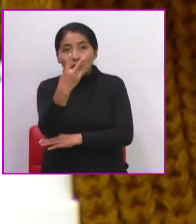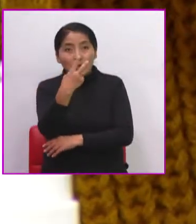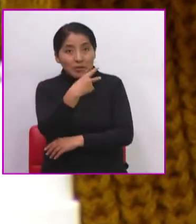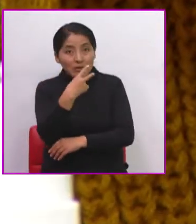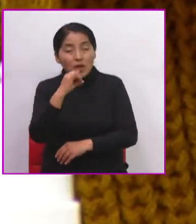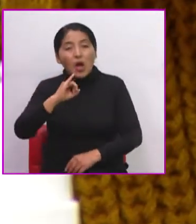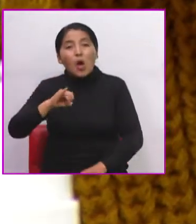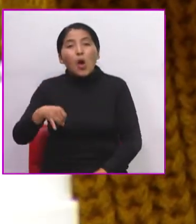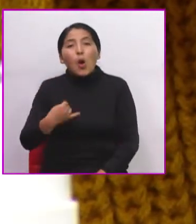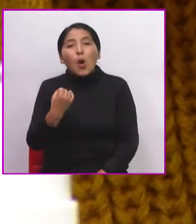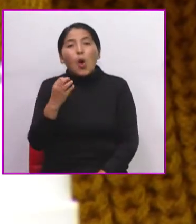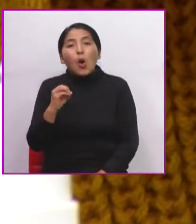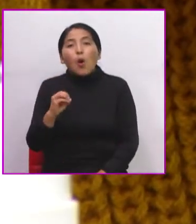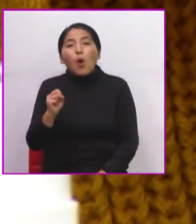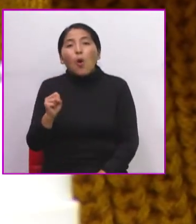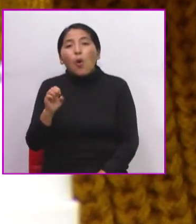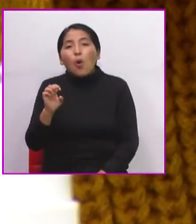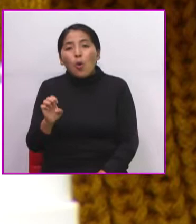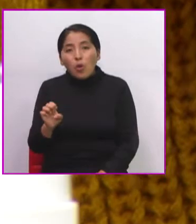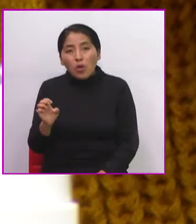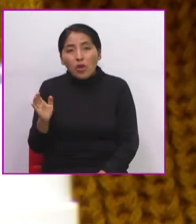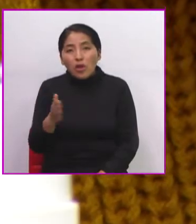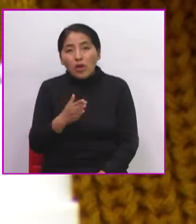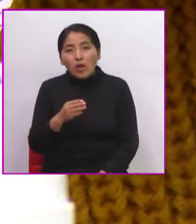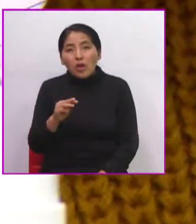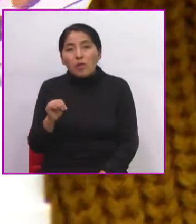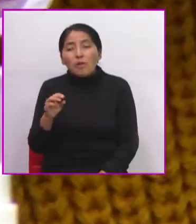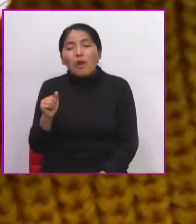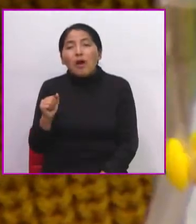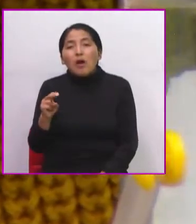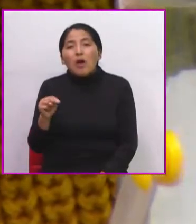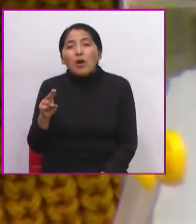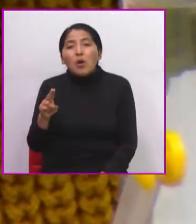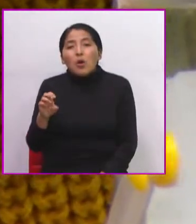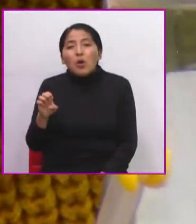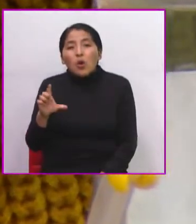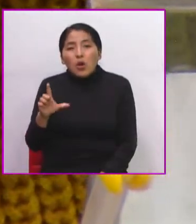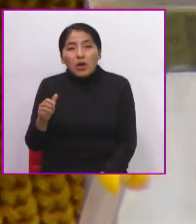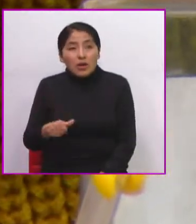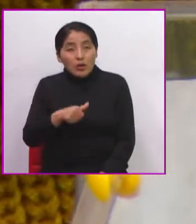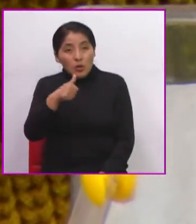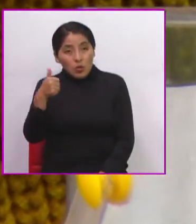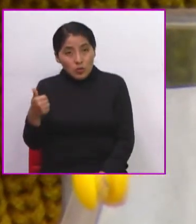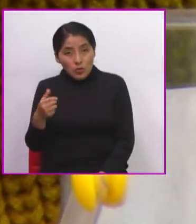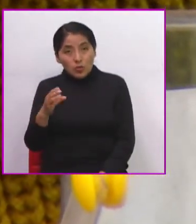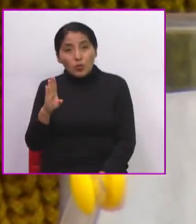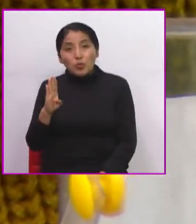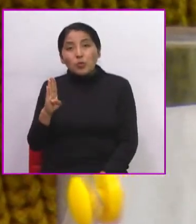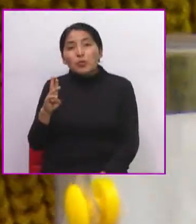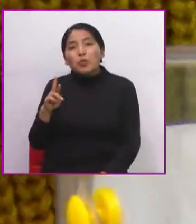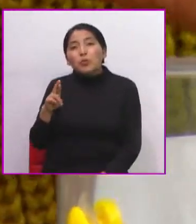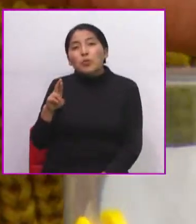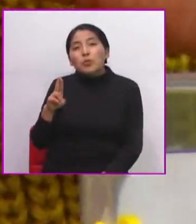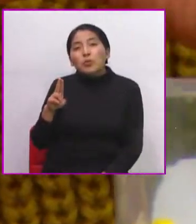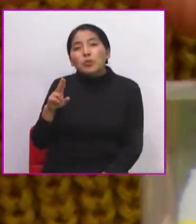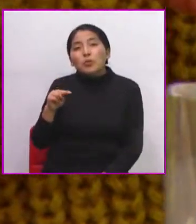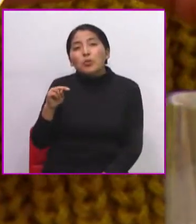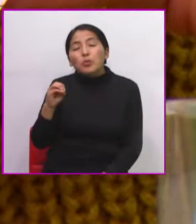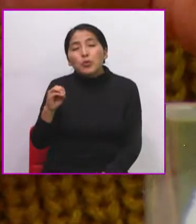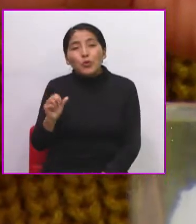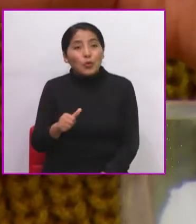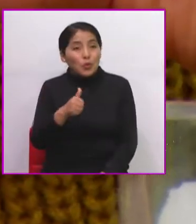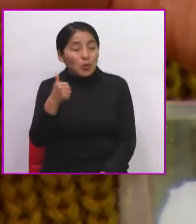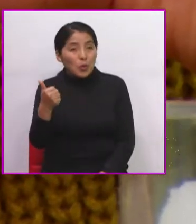otro personaje que es de Bruno Racua. Y el otro personaje de aquí también es de Zárate,